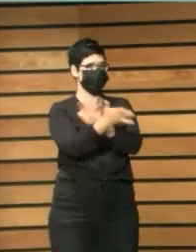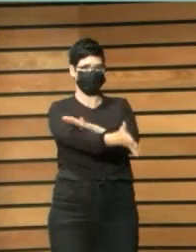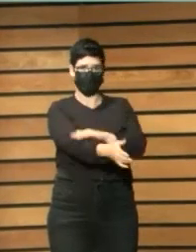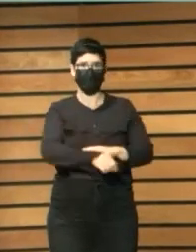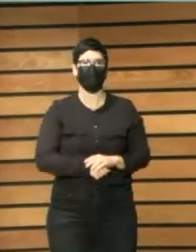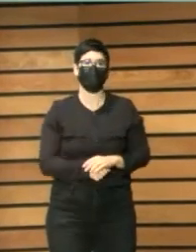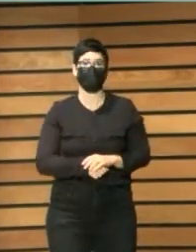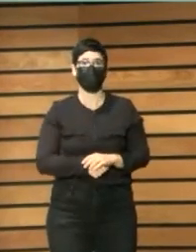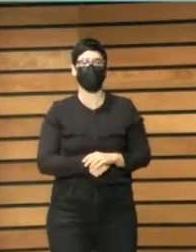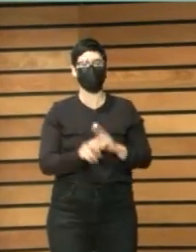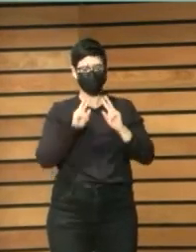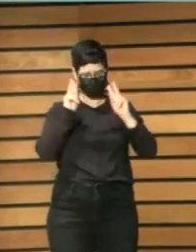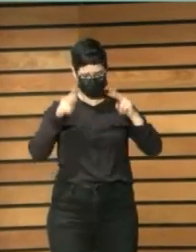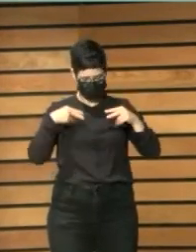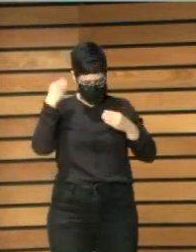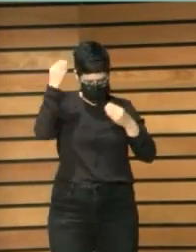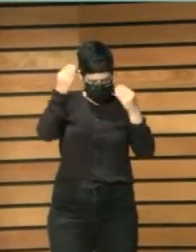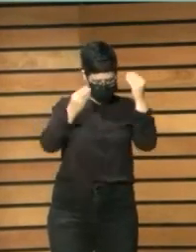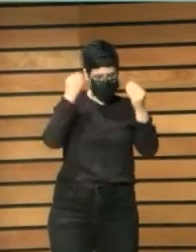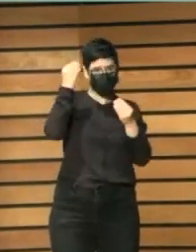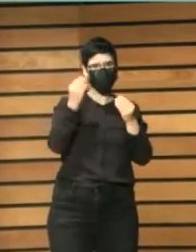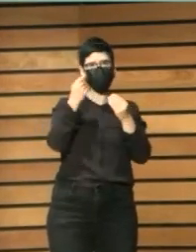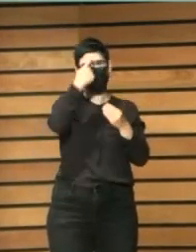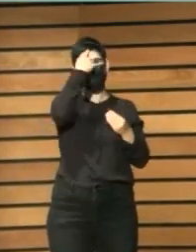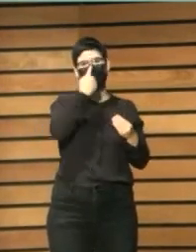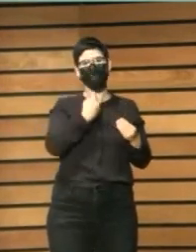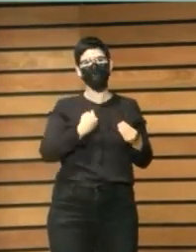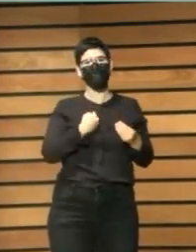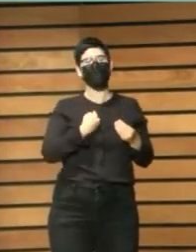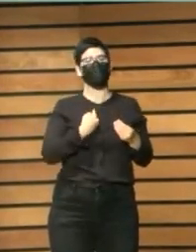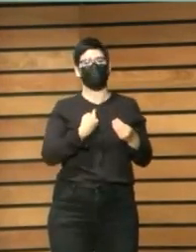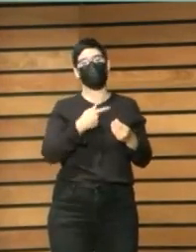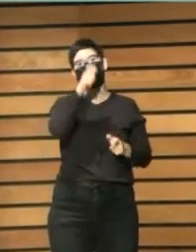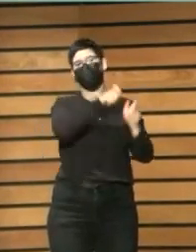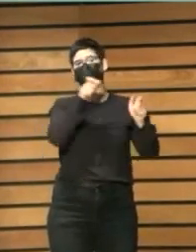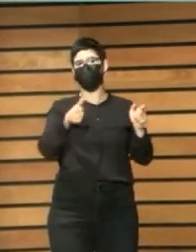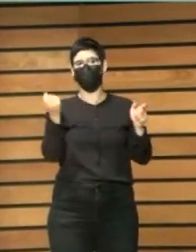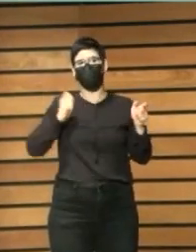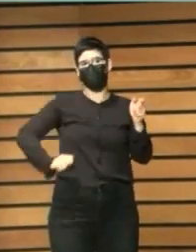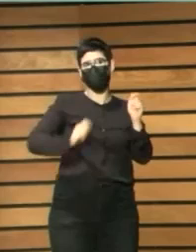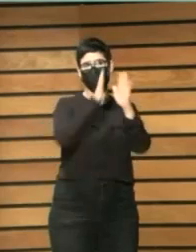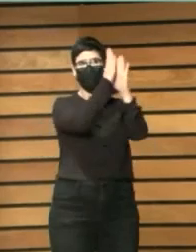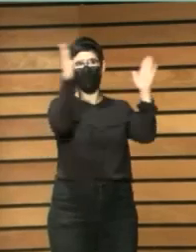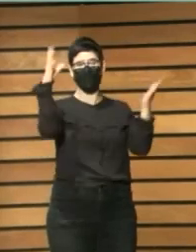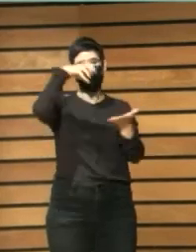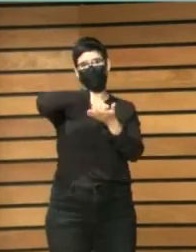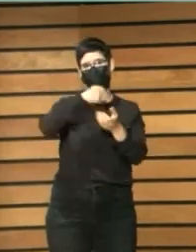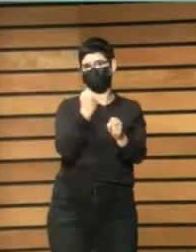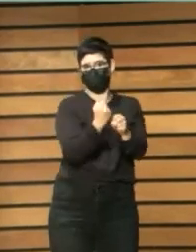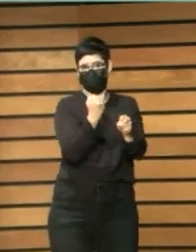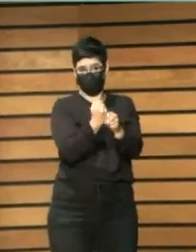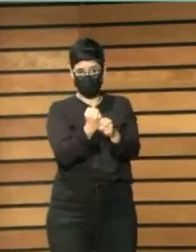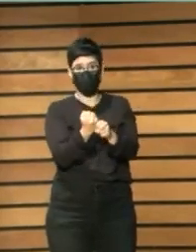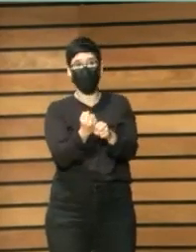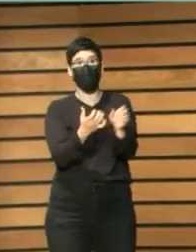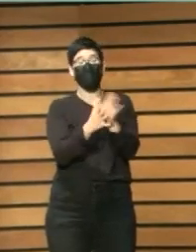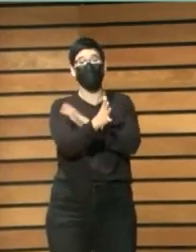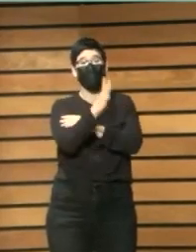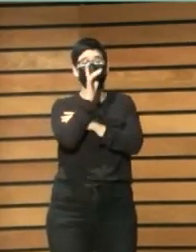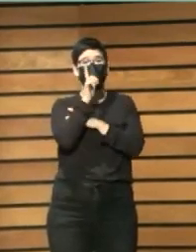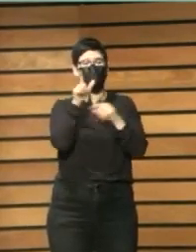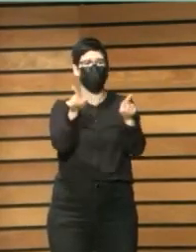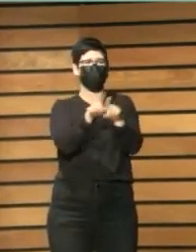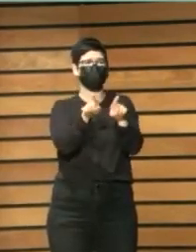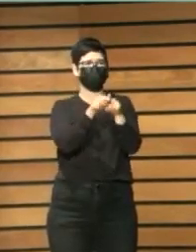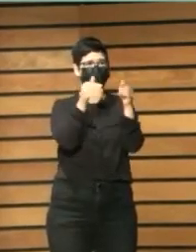dicho los diferentes perfiles de los bibliotecarios, porque si estamos abriendo a la complejidad del mundo actual y a la